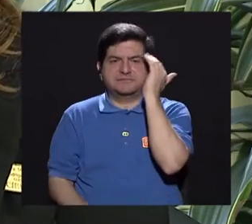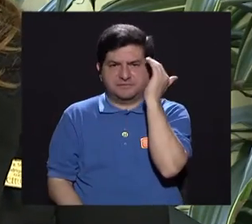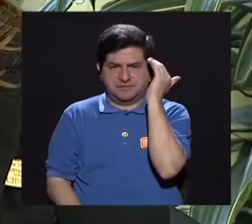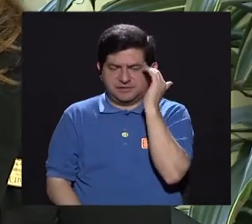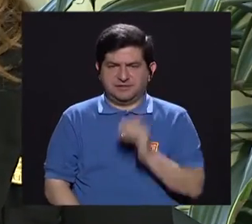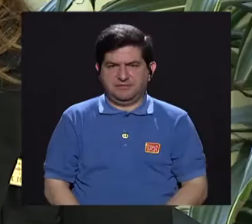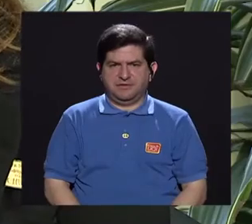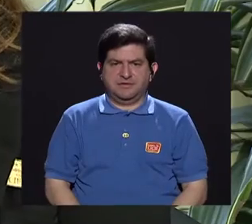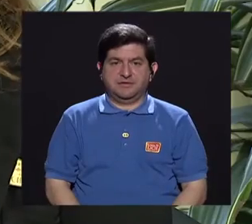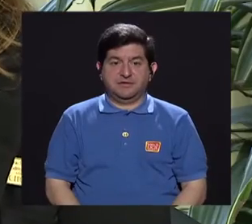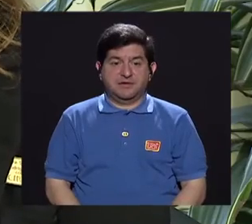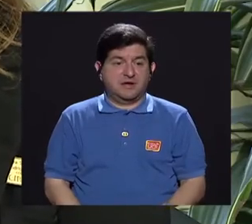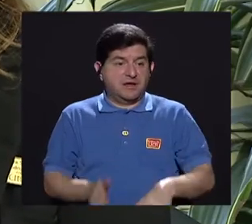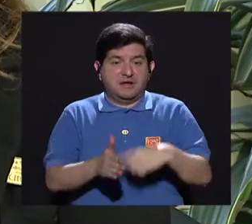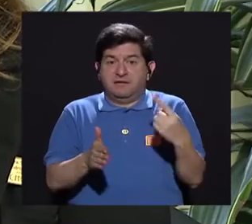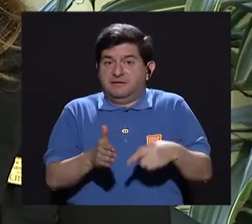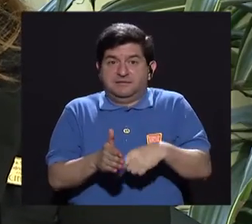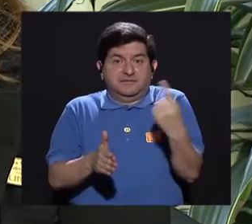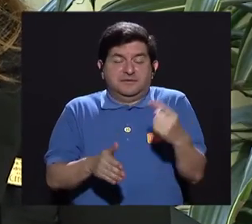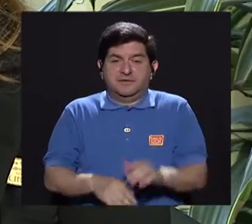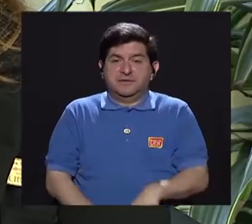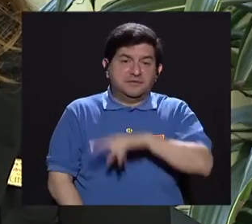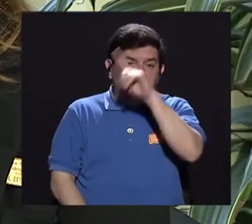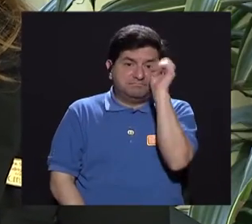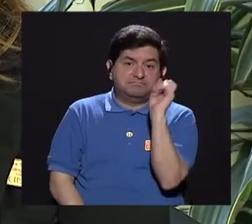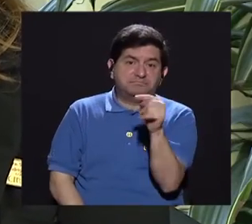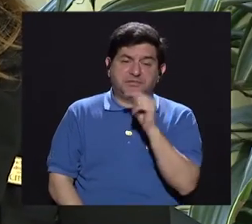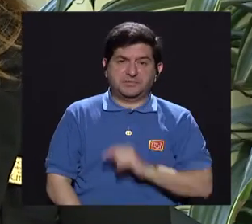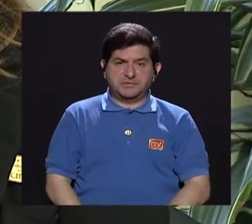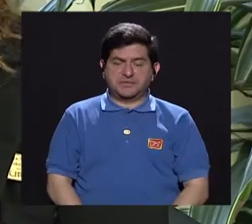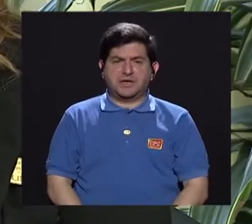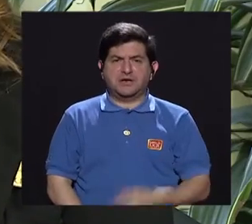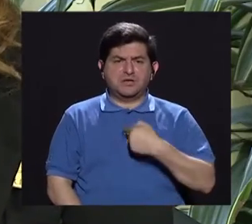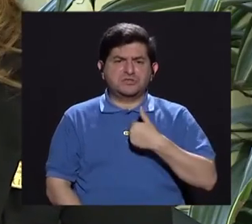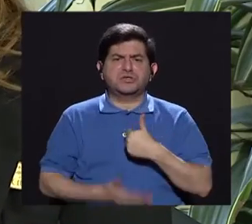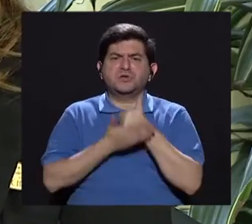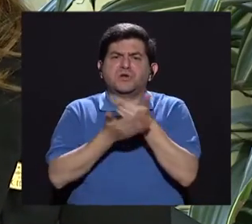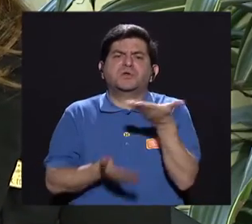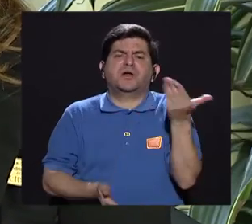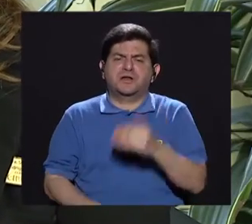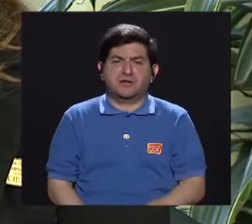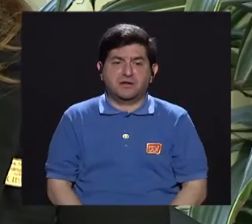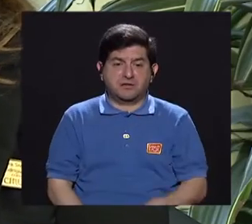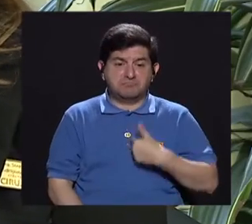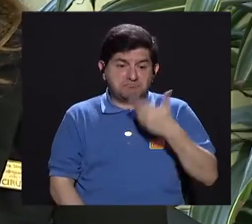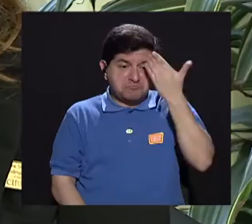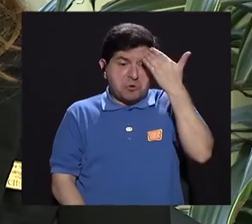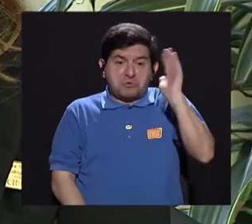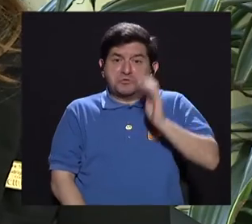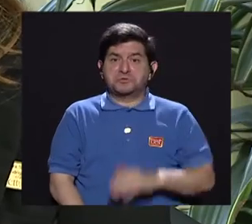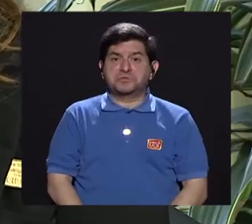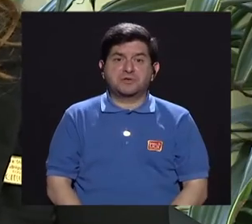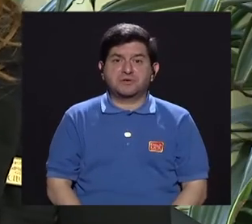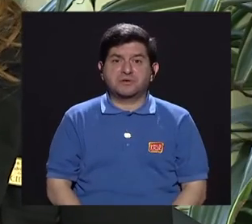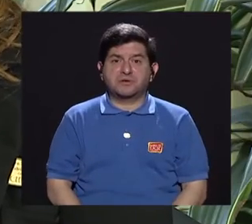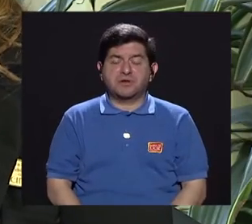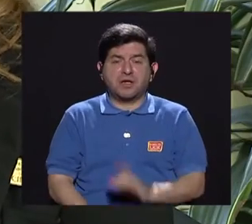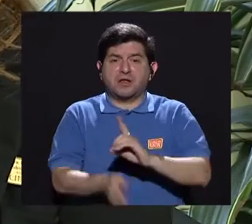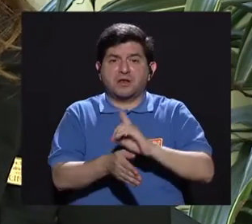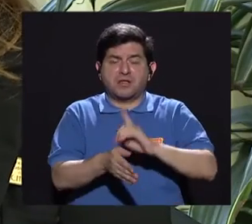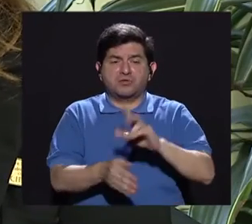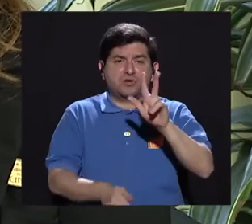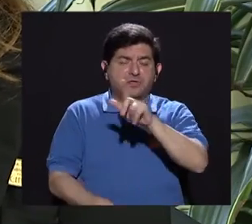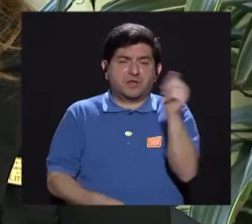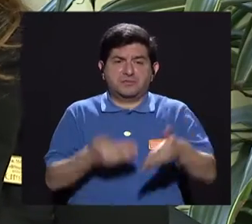sepa a qué va, porque muchas veces nos enfrentamos y le preguntamos, ¿qué puedo ayudar el día de hoy? Y dicen, no sé, no sé, doctora. La